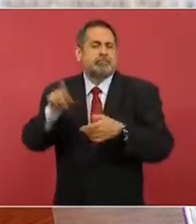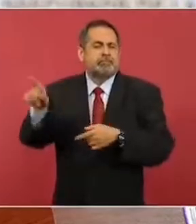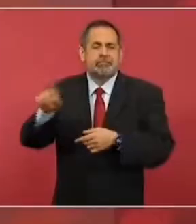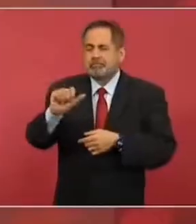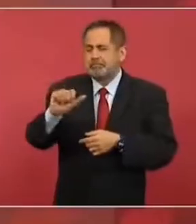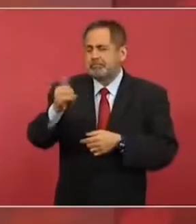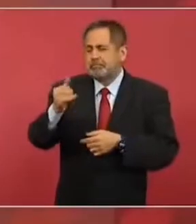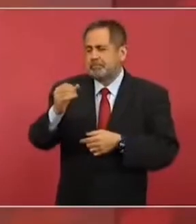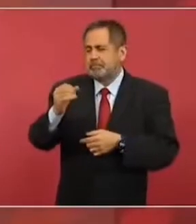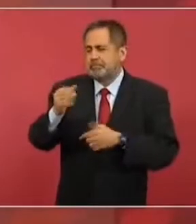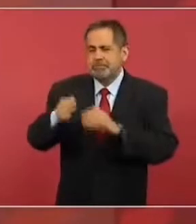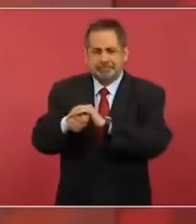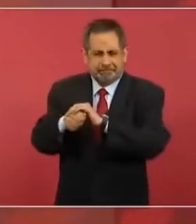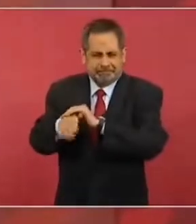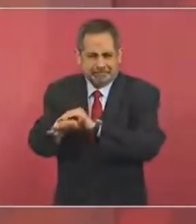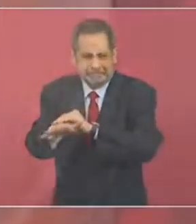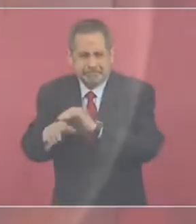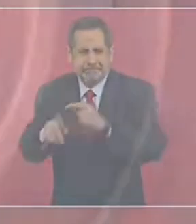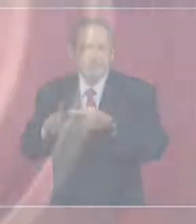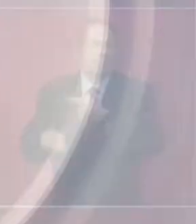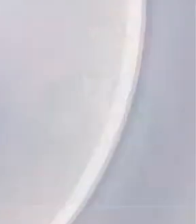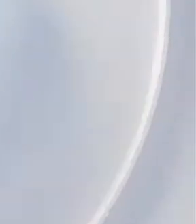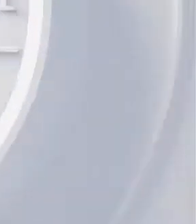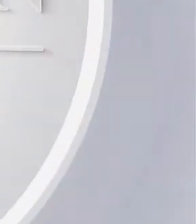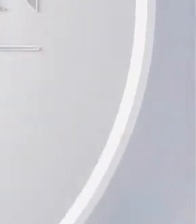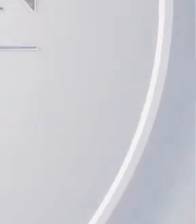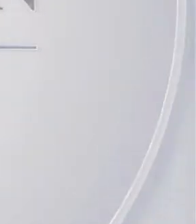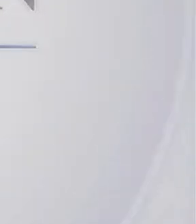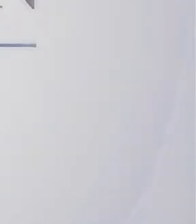está enfocado a quienes no cuentan con seguridad social.